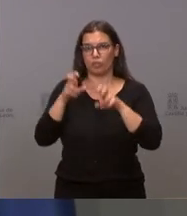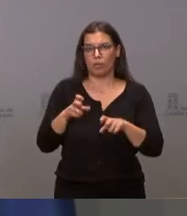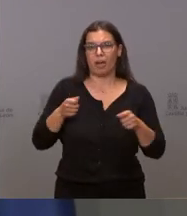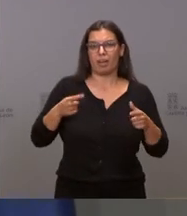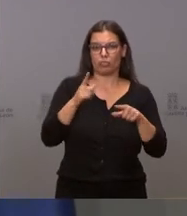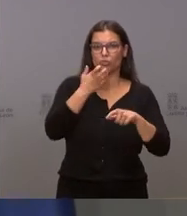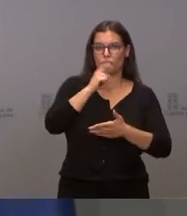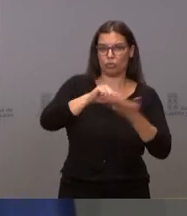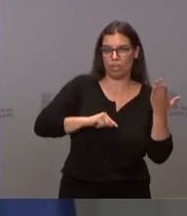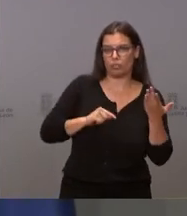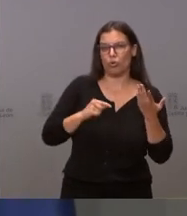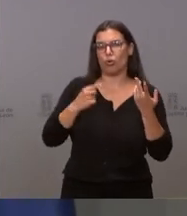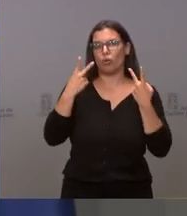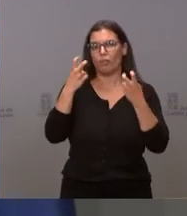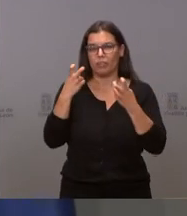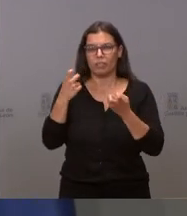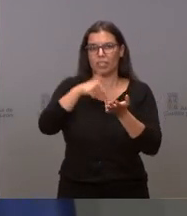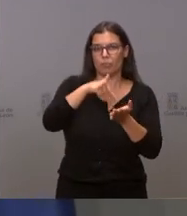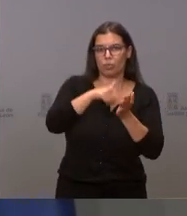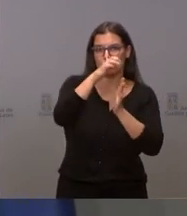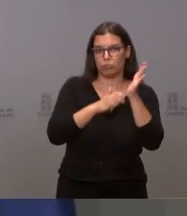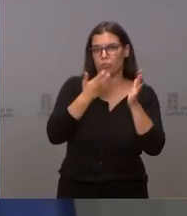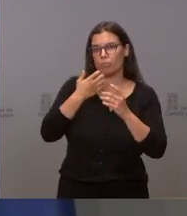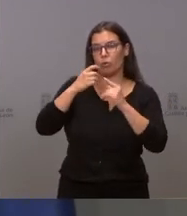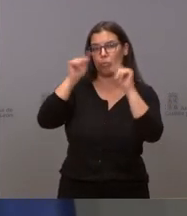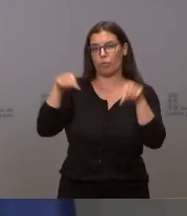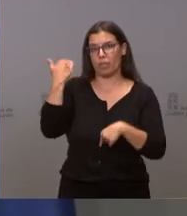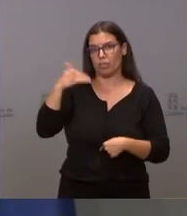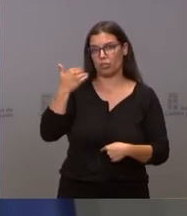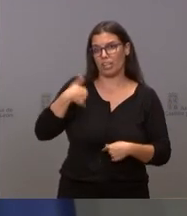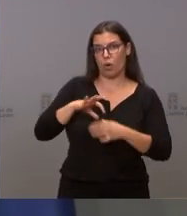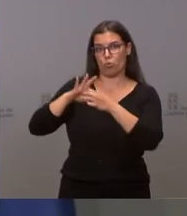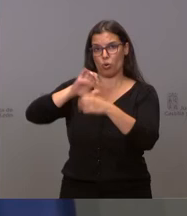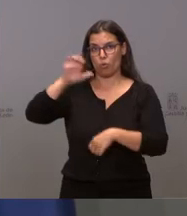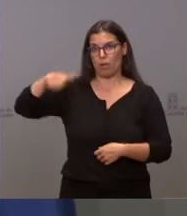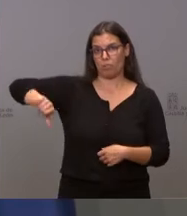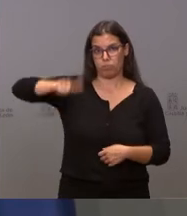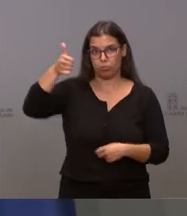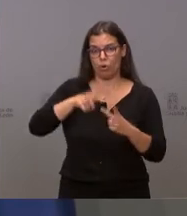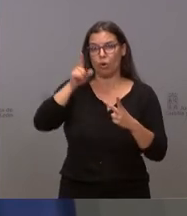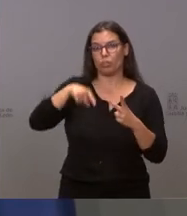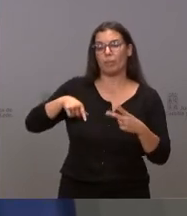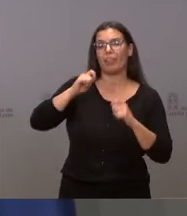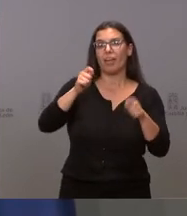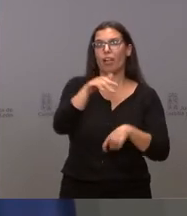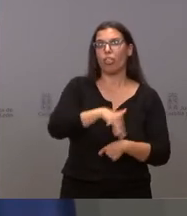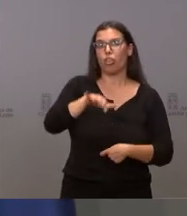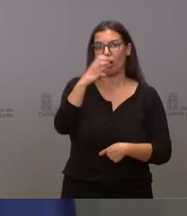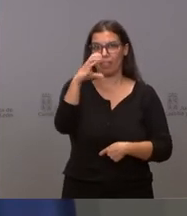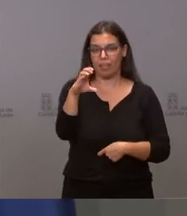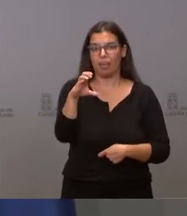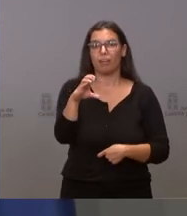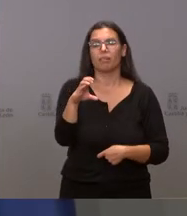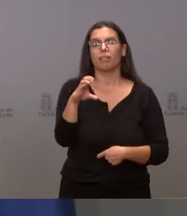en la provincia de Soria, que ya está aprobado por la Unión Europea, como el establecimiento de zona C no